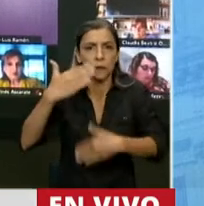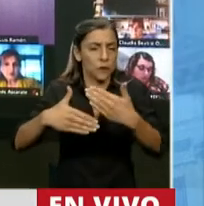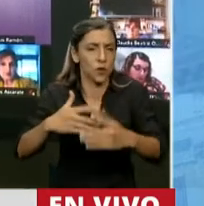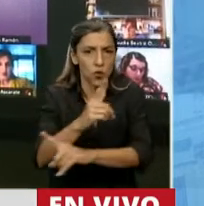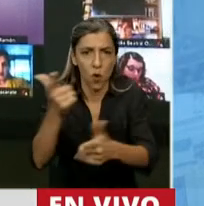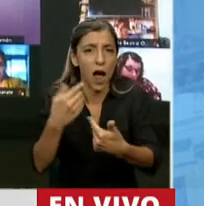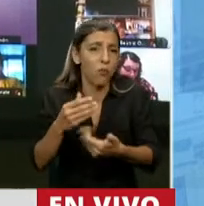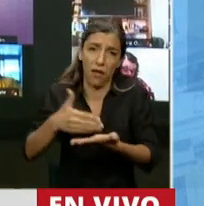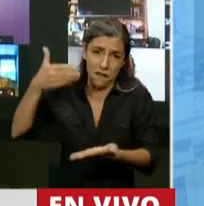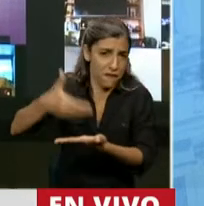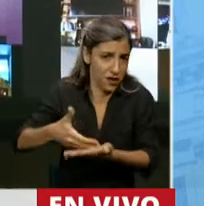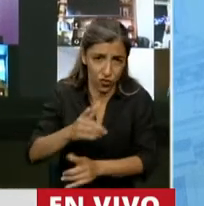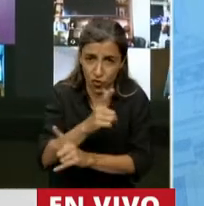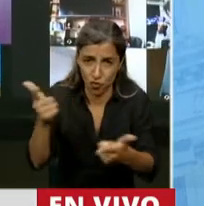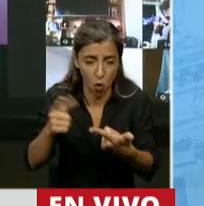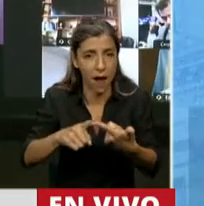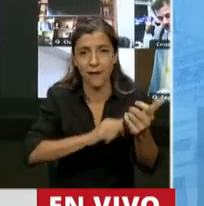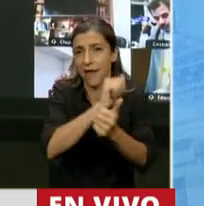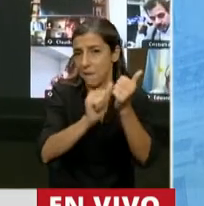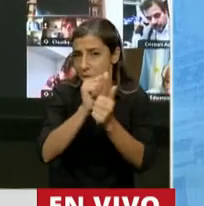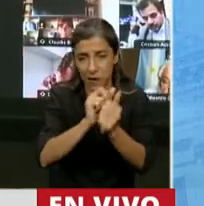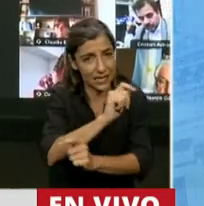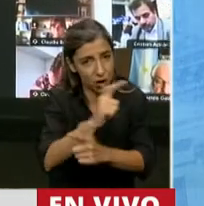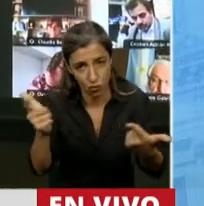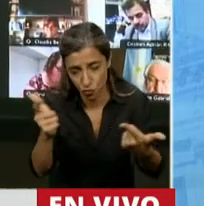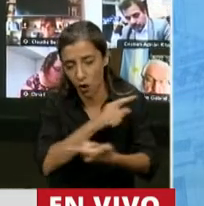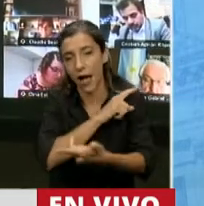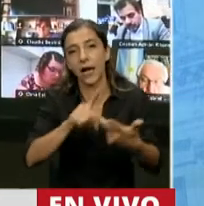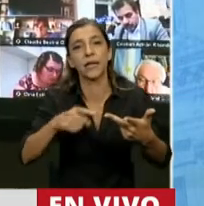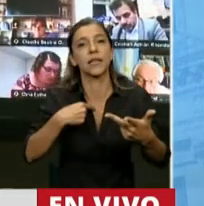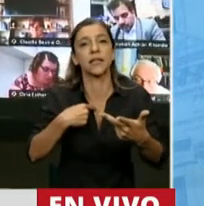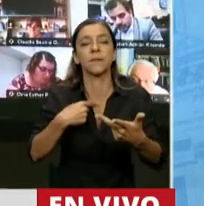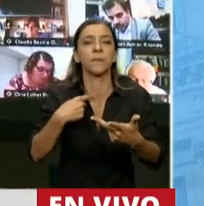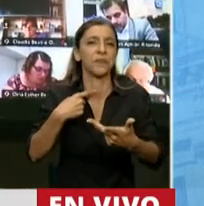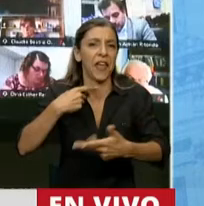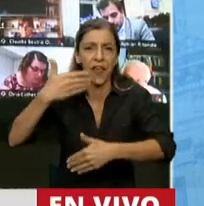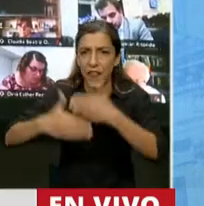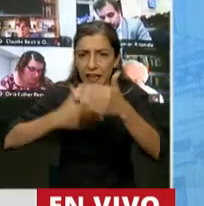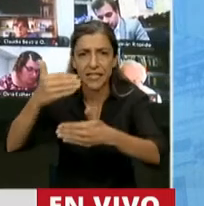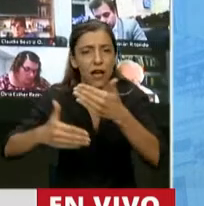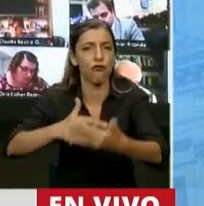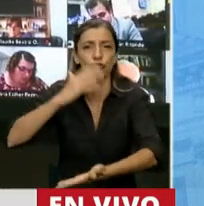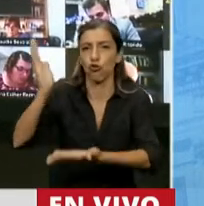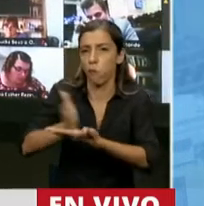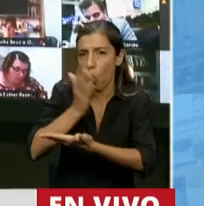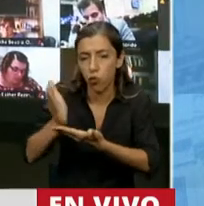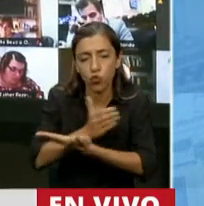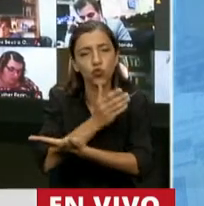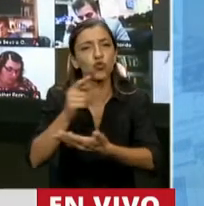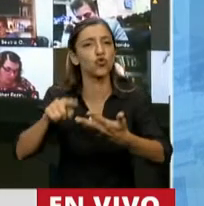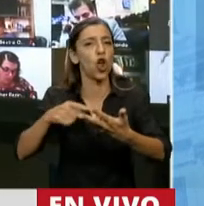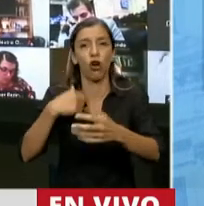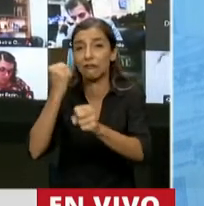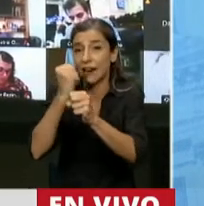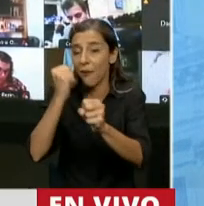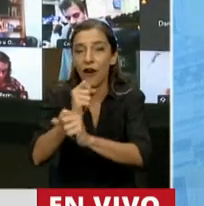empresas, con incertidumbre no hay desarrollo, no hay producción, con incertidumbre no hay